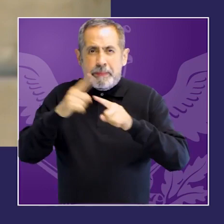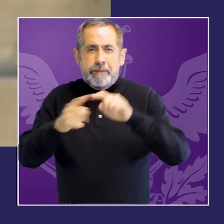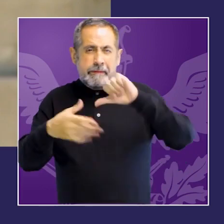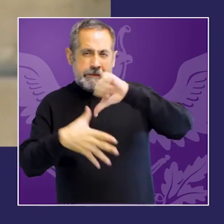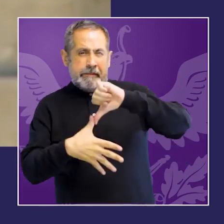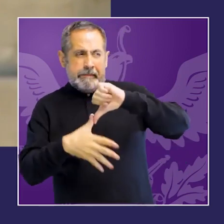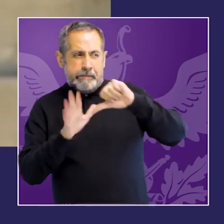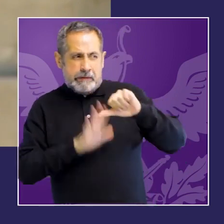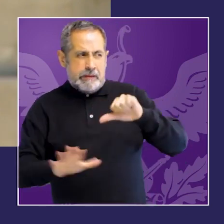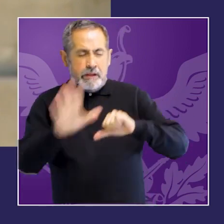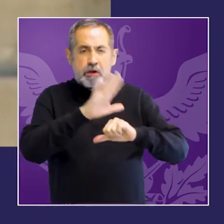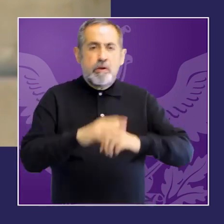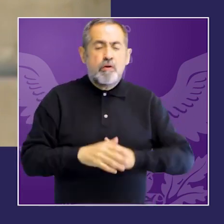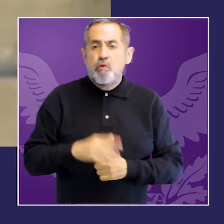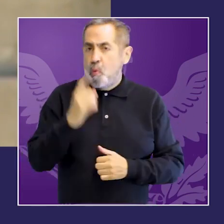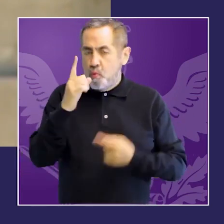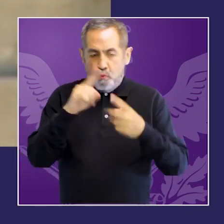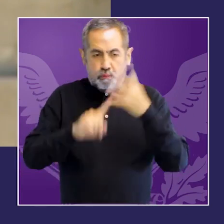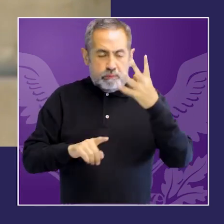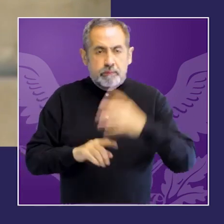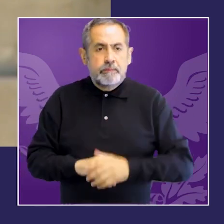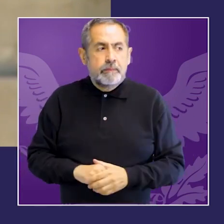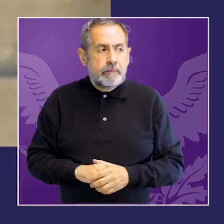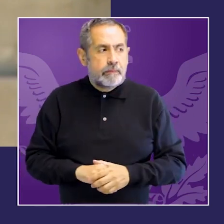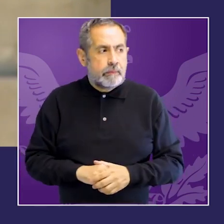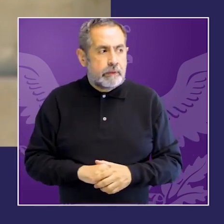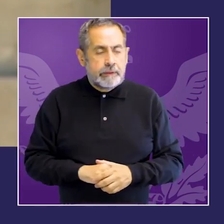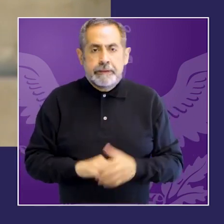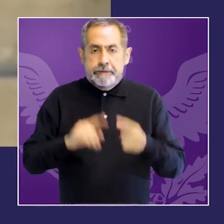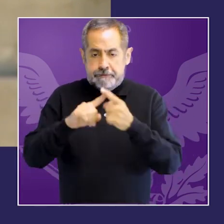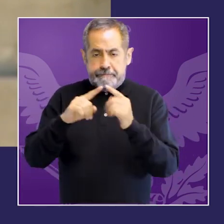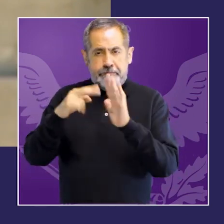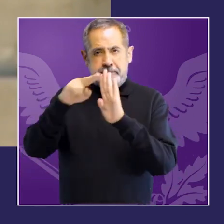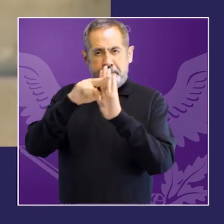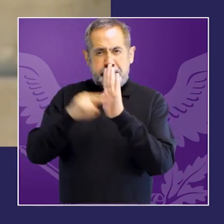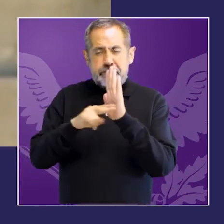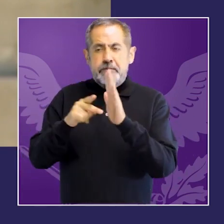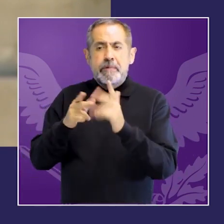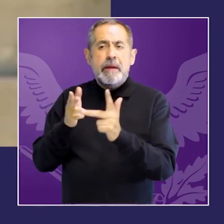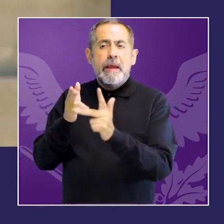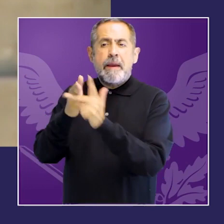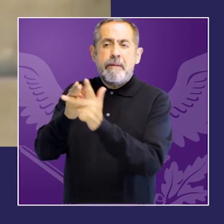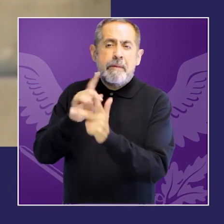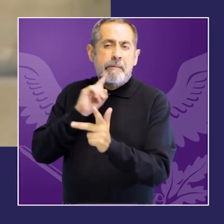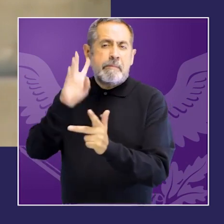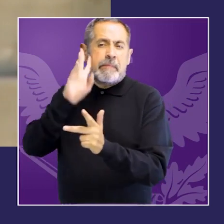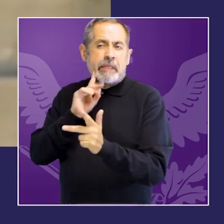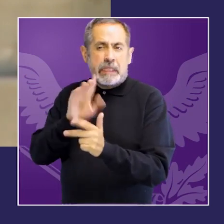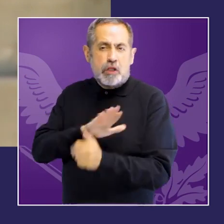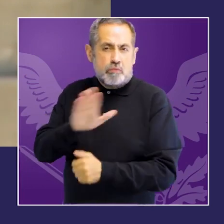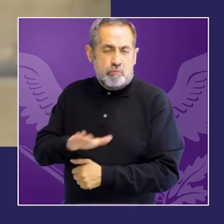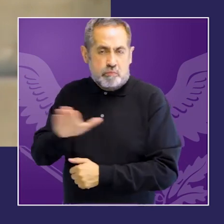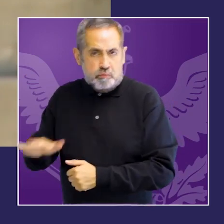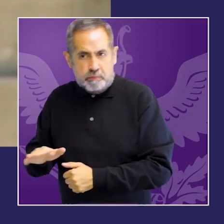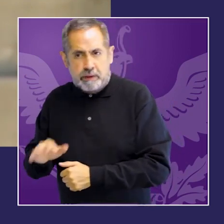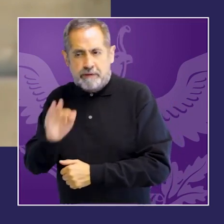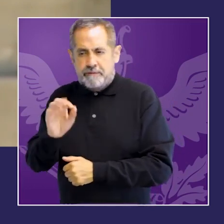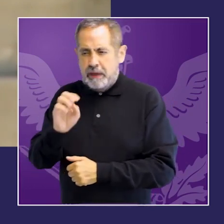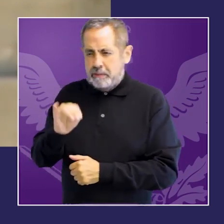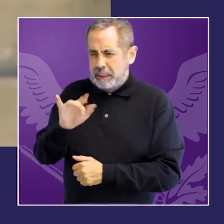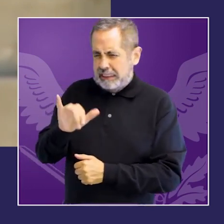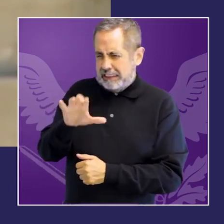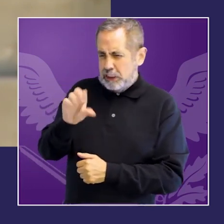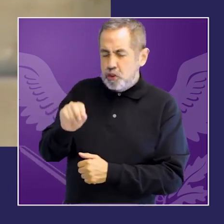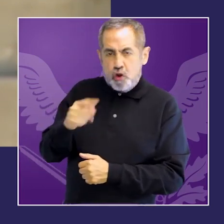los femicidios y feminicidios incluyen una perspectiva interseccional en el tipo penal o en el agravante.